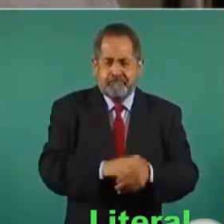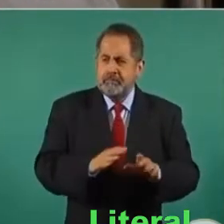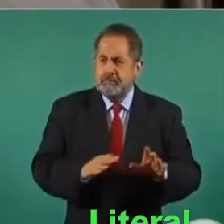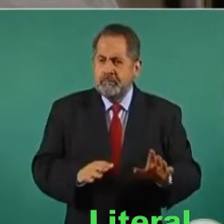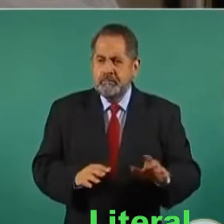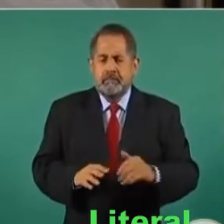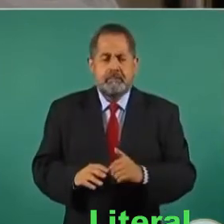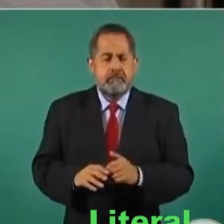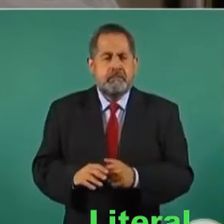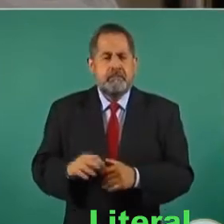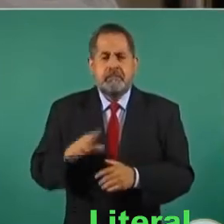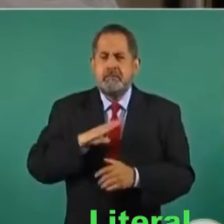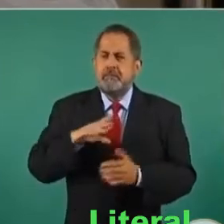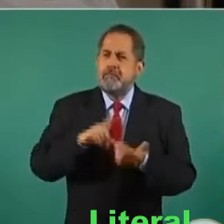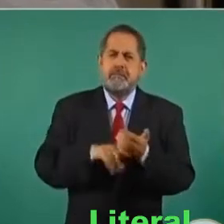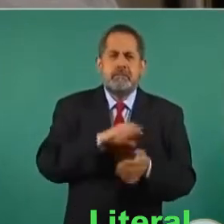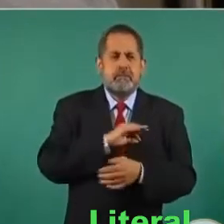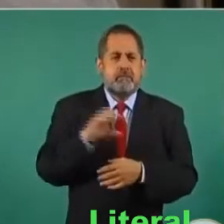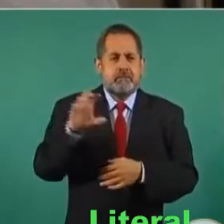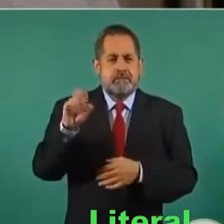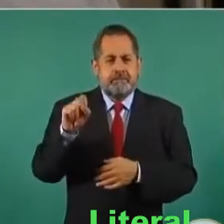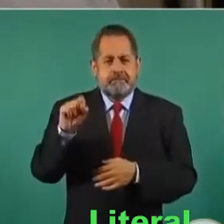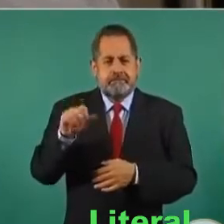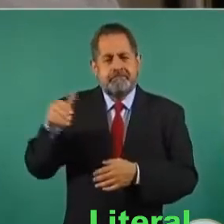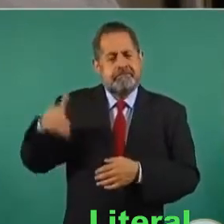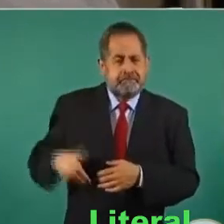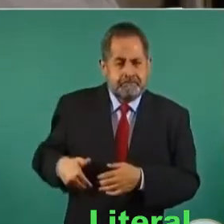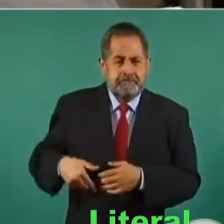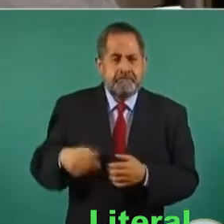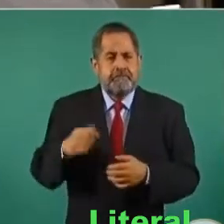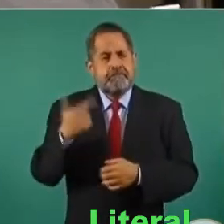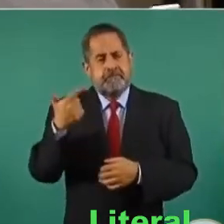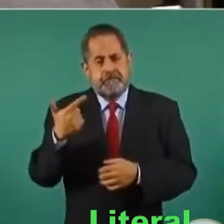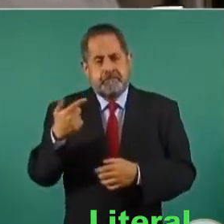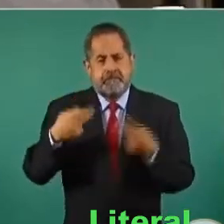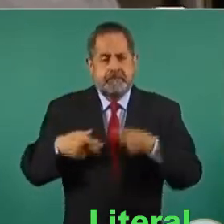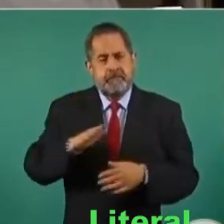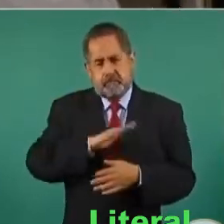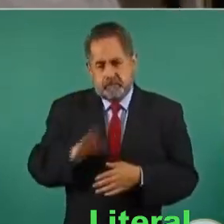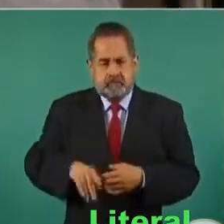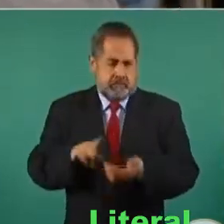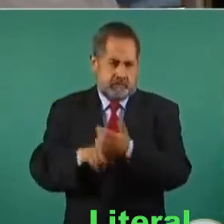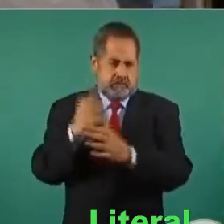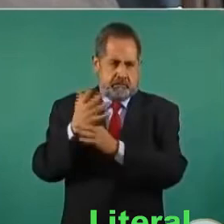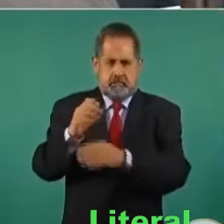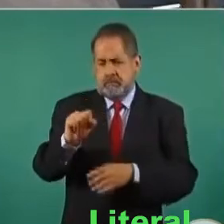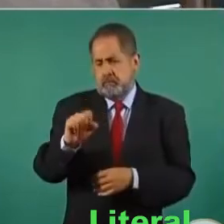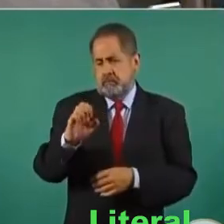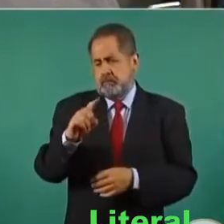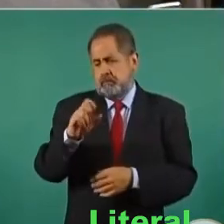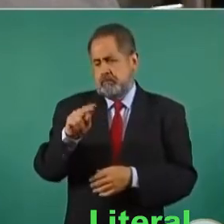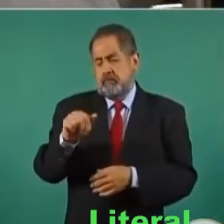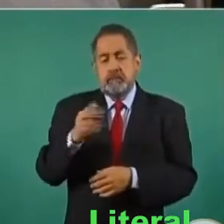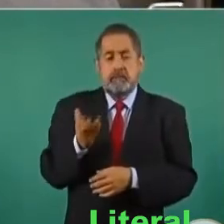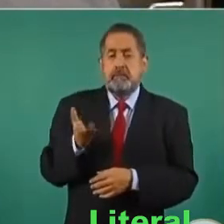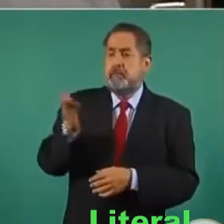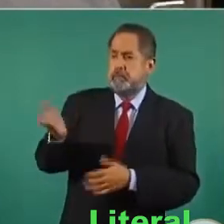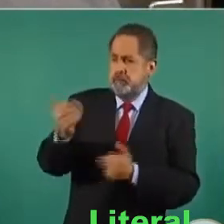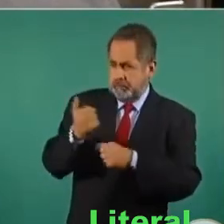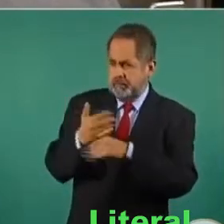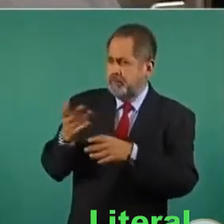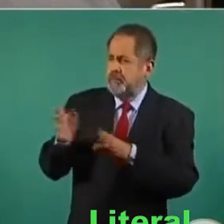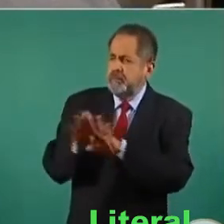alrededor de 60 accidentes, van 7 muertos, información propia de la Serena. Se le pidió información a la Serena, un